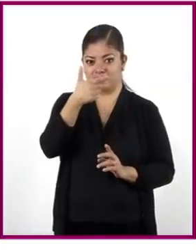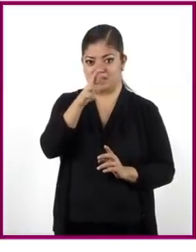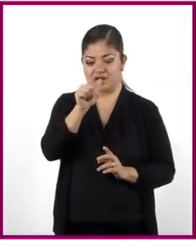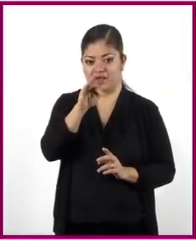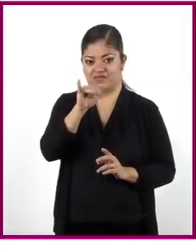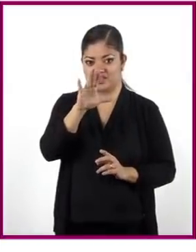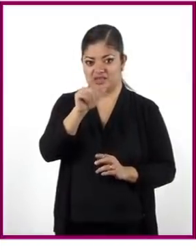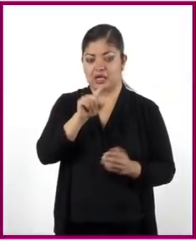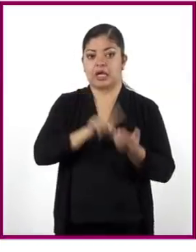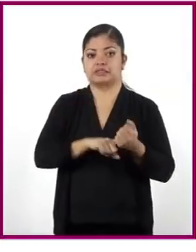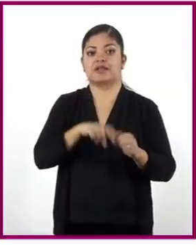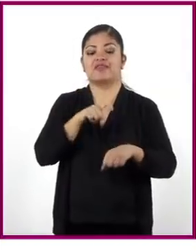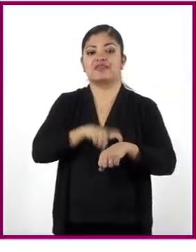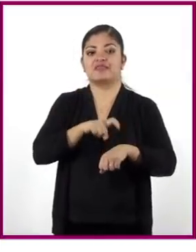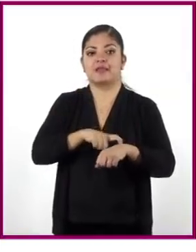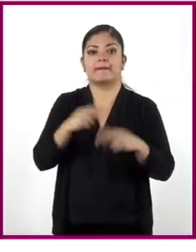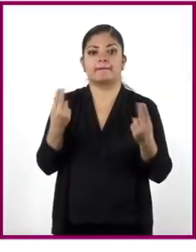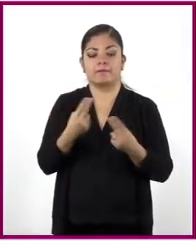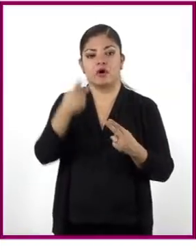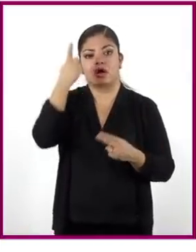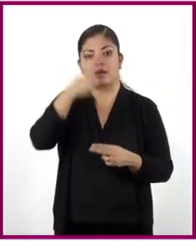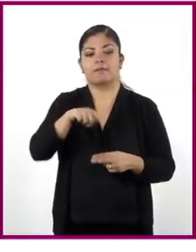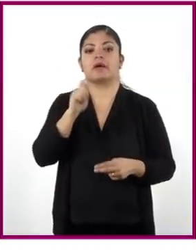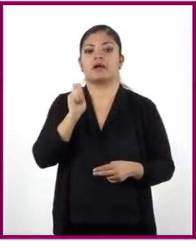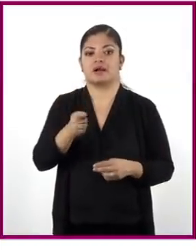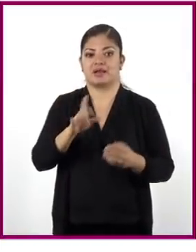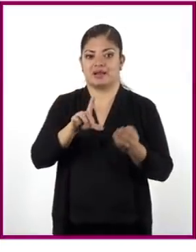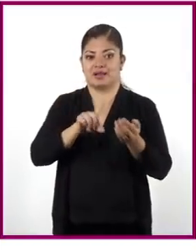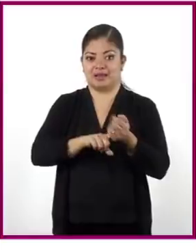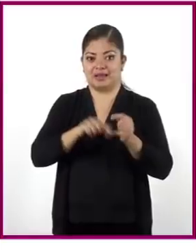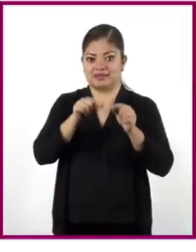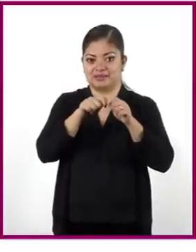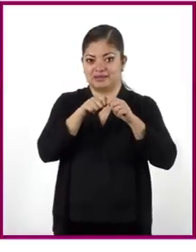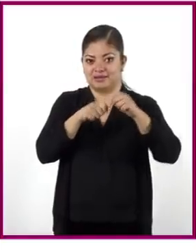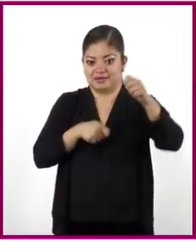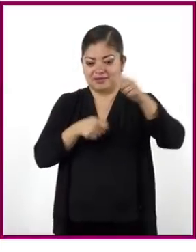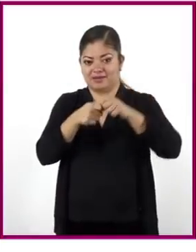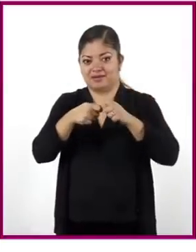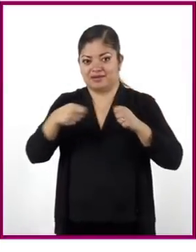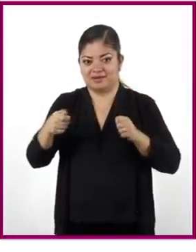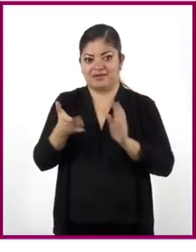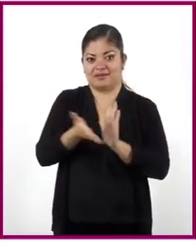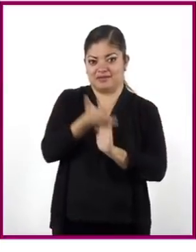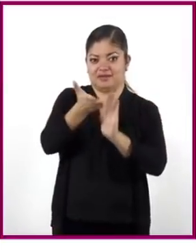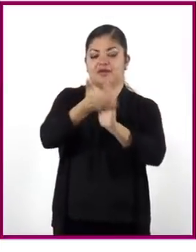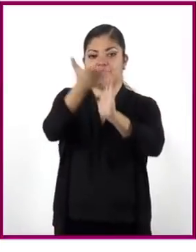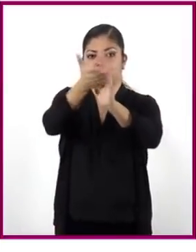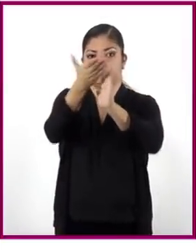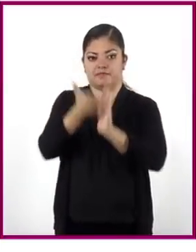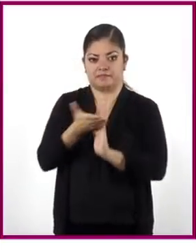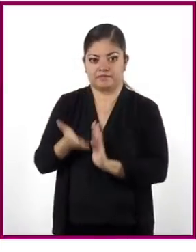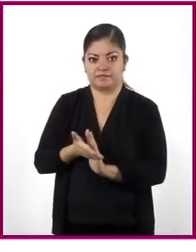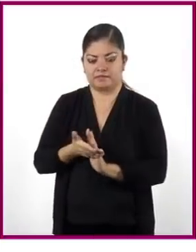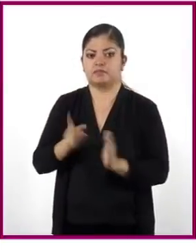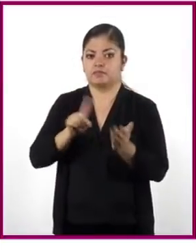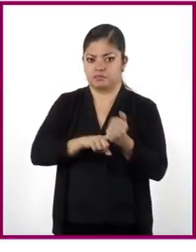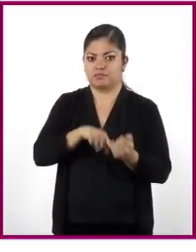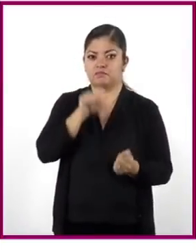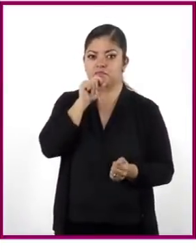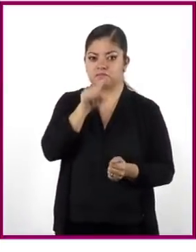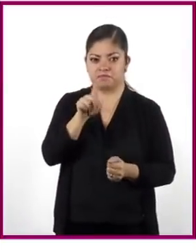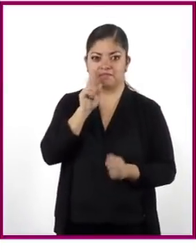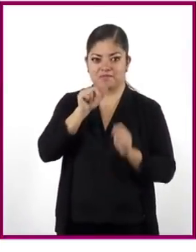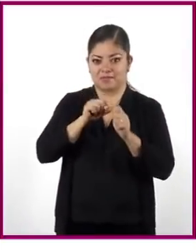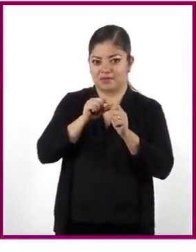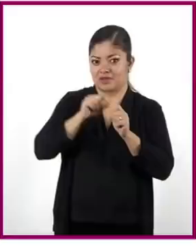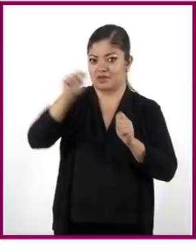muestra el tiempo necesario para instalar cercado de diferente longitud. Y nuevamente vemos que tenemos una relación proporcional